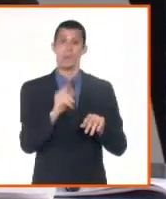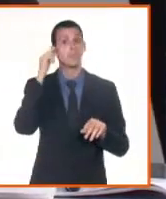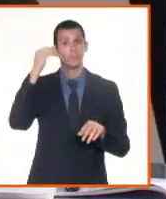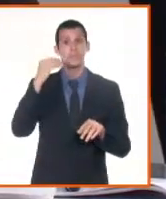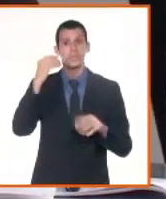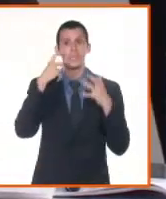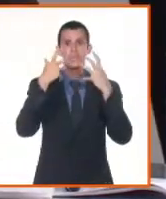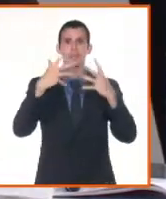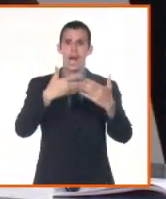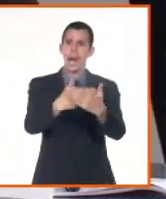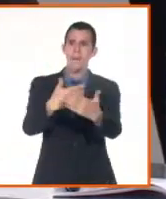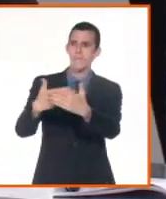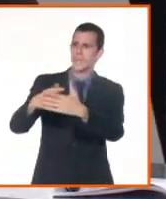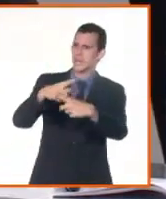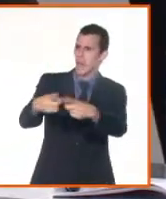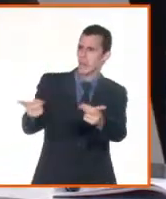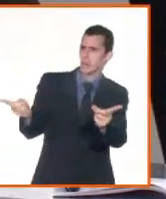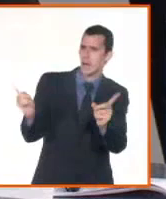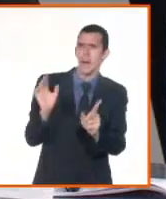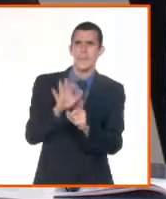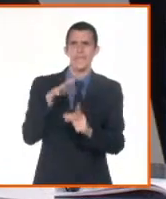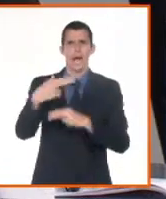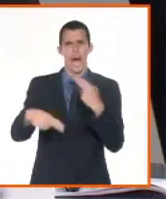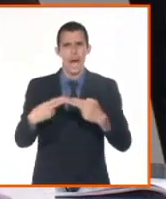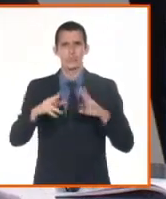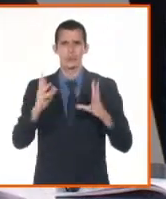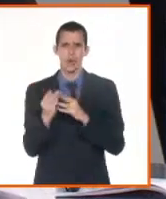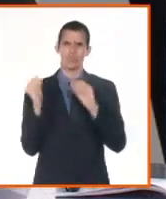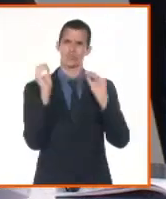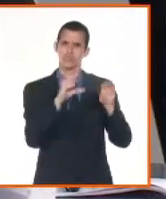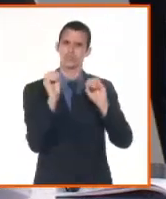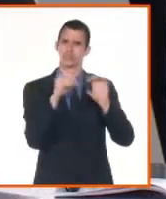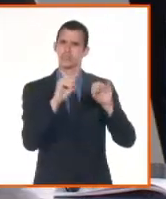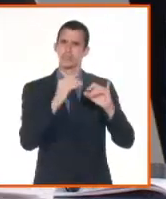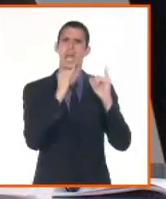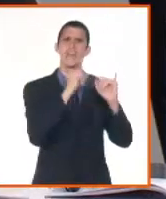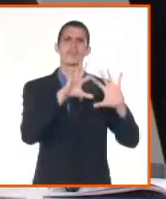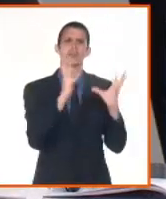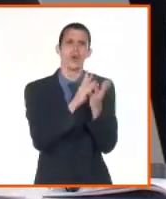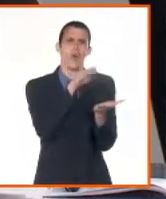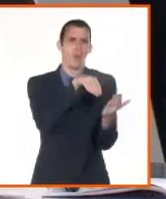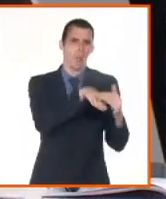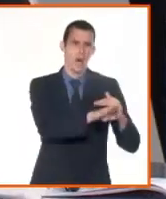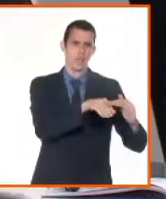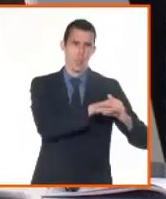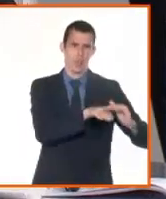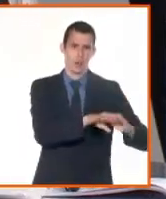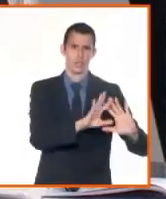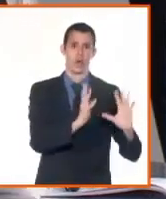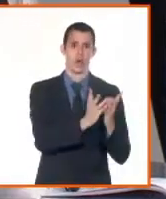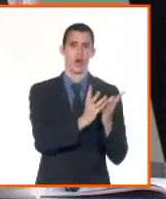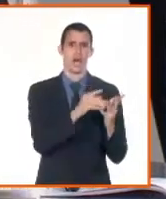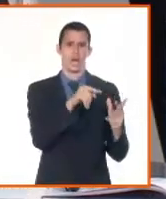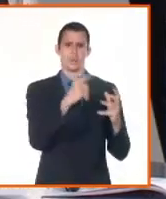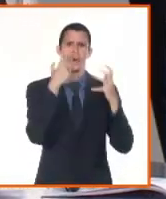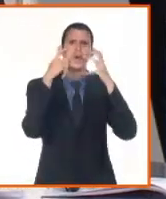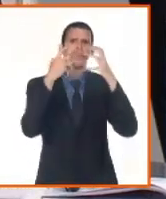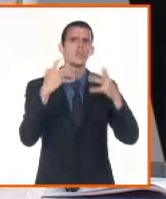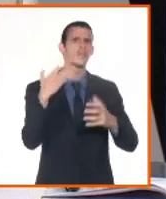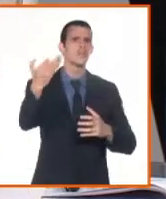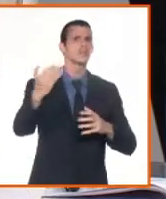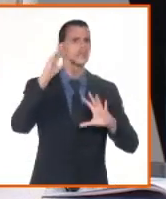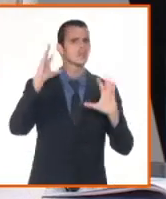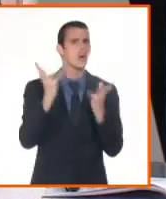puesto que este es un registro que hoy se encuentra en fase de perfeccionamiento. De igual